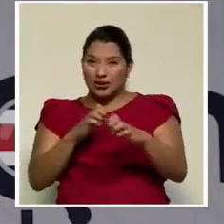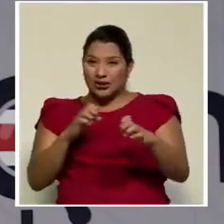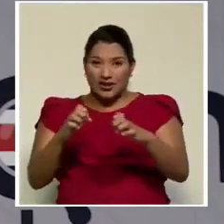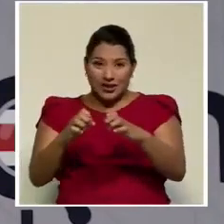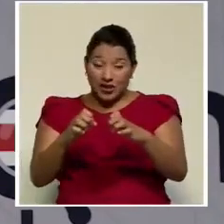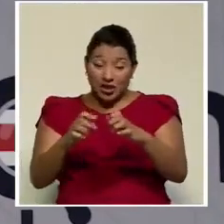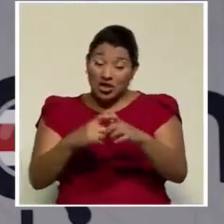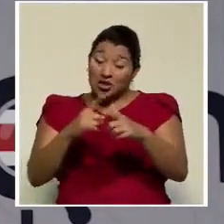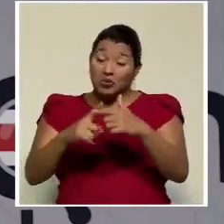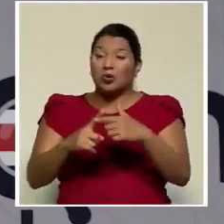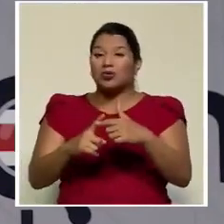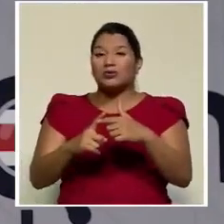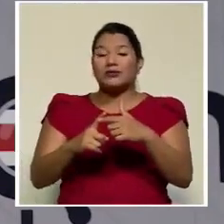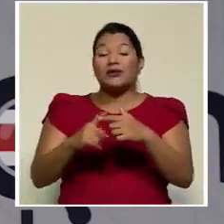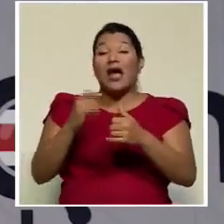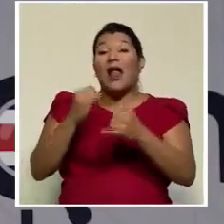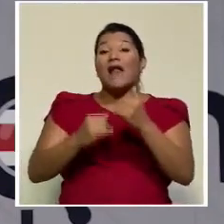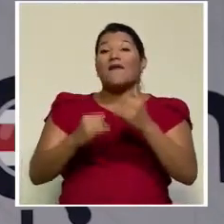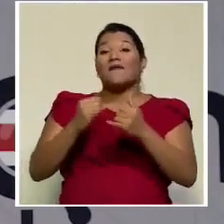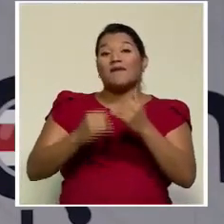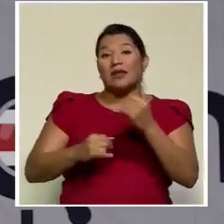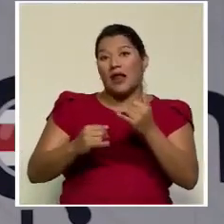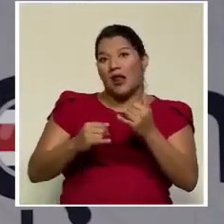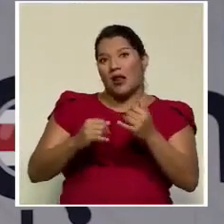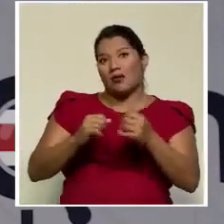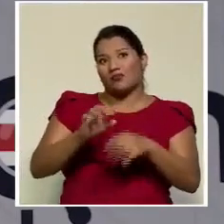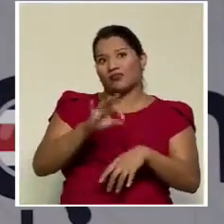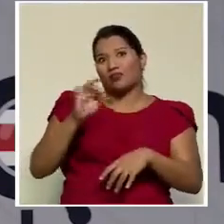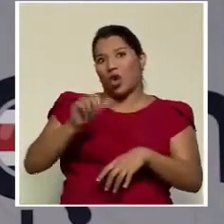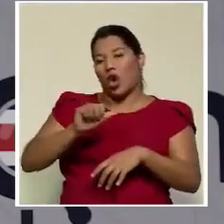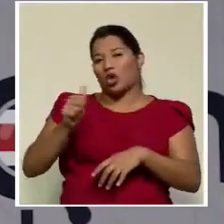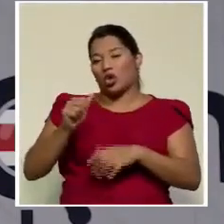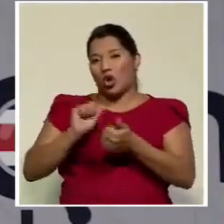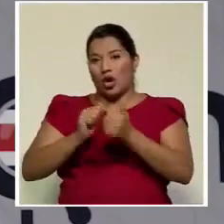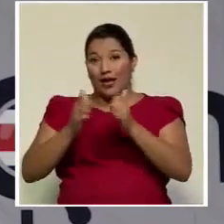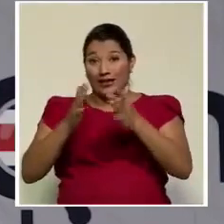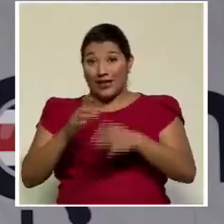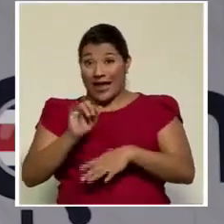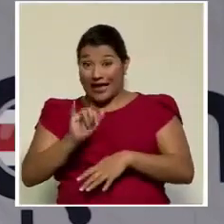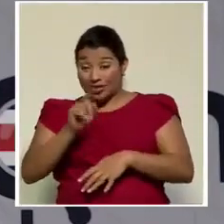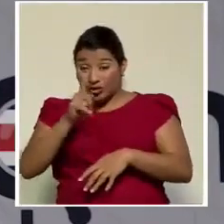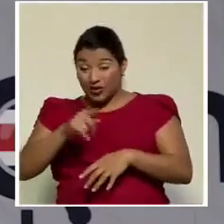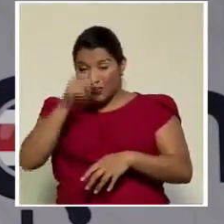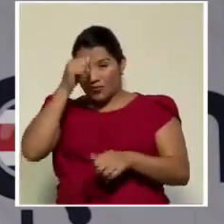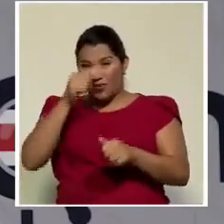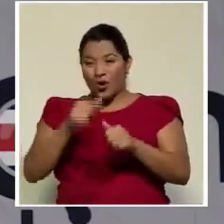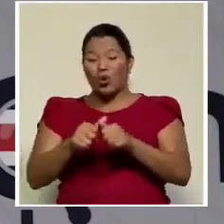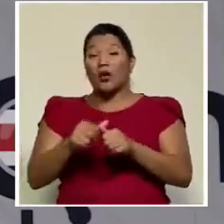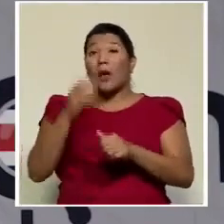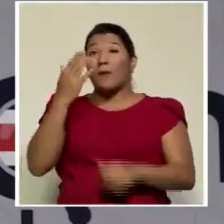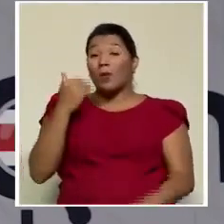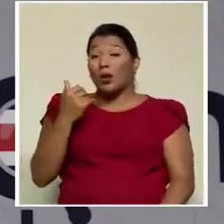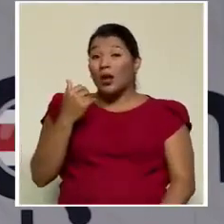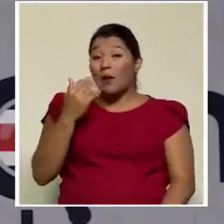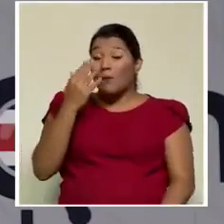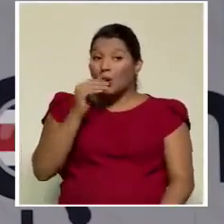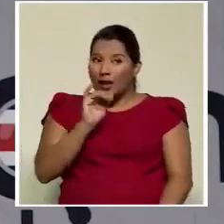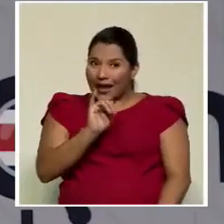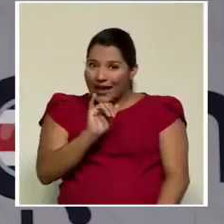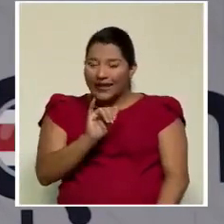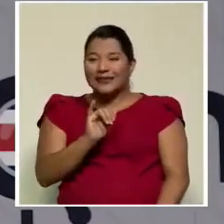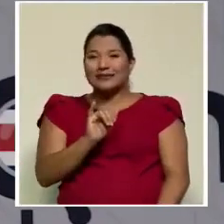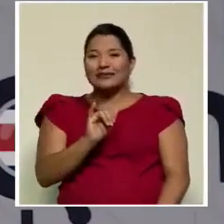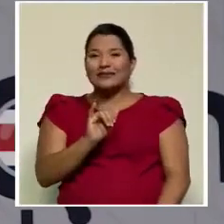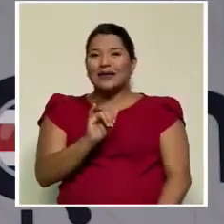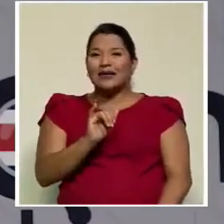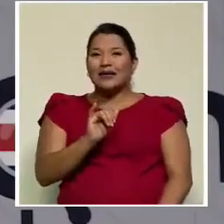para la formulación de lo que finalmente fue el resultado electoral. Eso hay que tenerlo mucho en consideración porque esa es la lectura